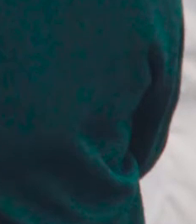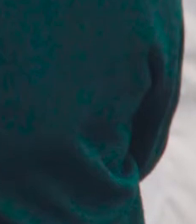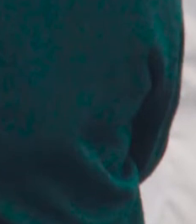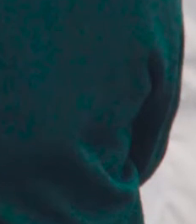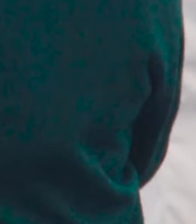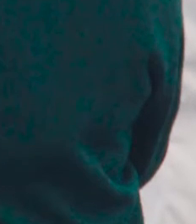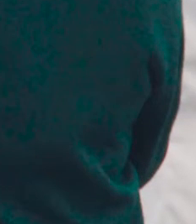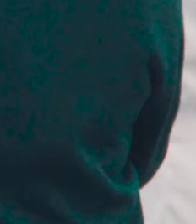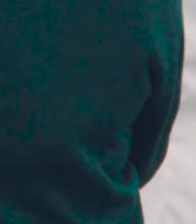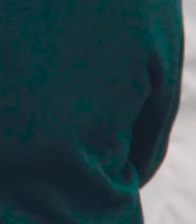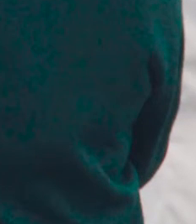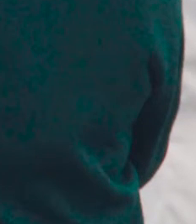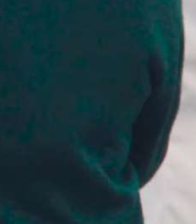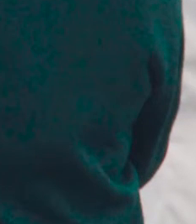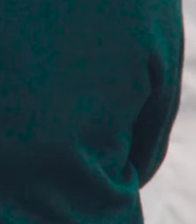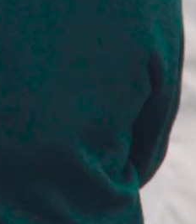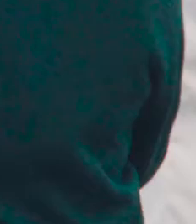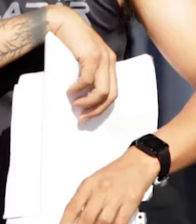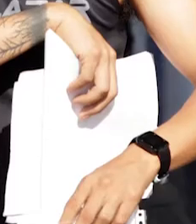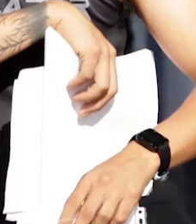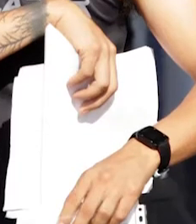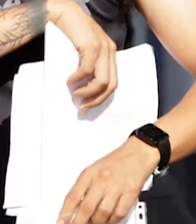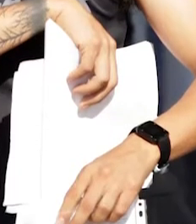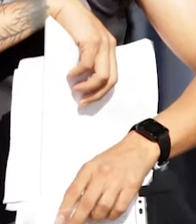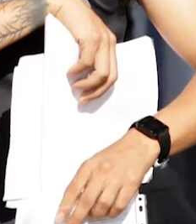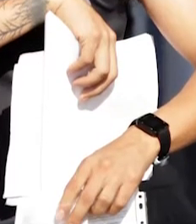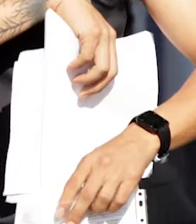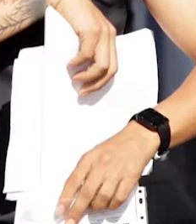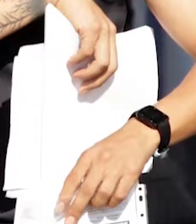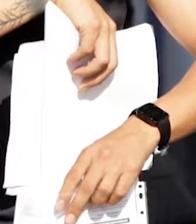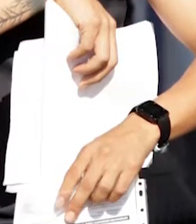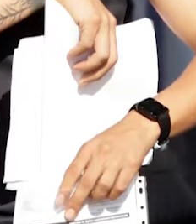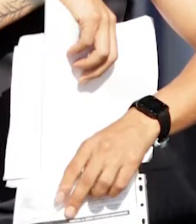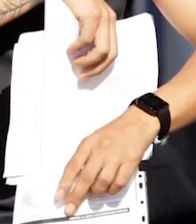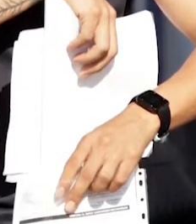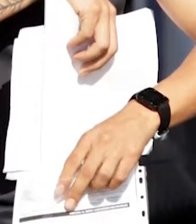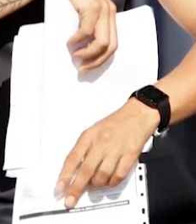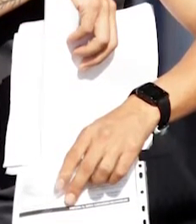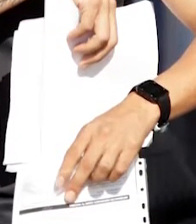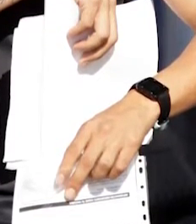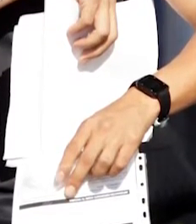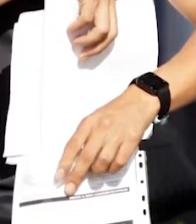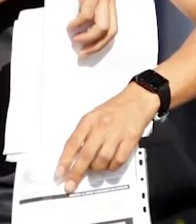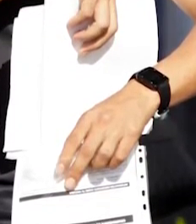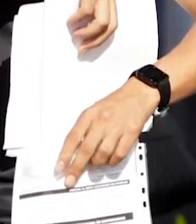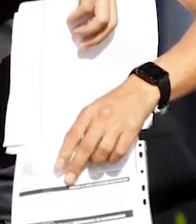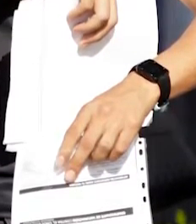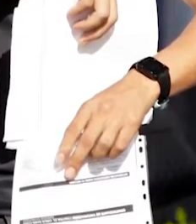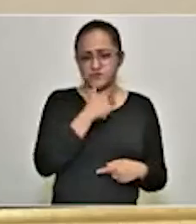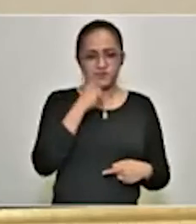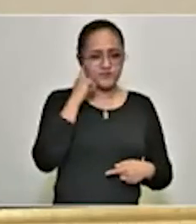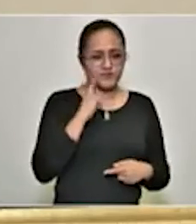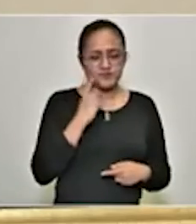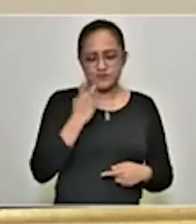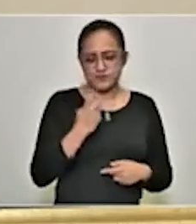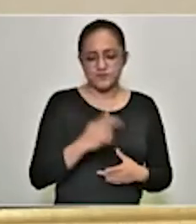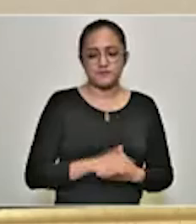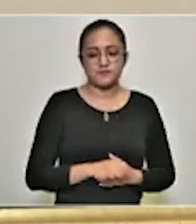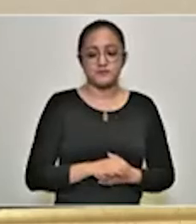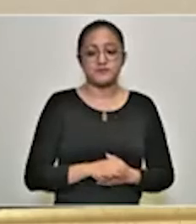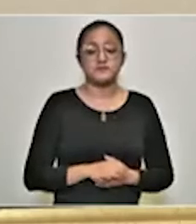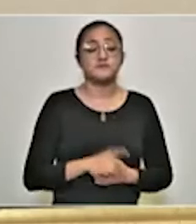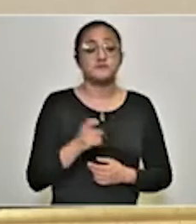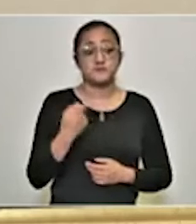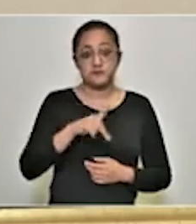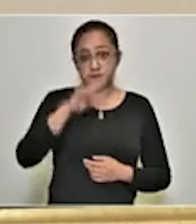COVID-19 es un derecho o una obligación para los ciudadanos, esto tras la negativa de poblanos a quererse vacunar. Si debe ser